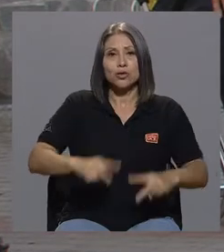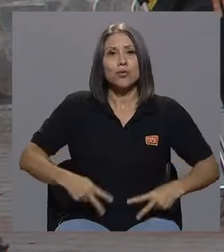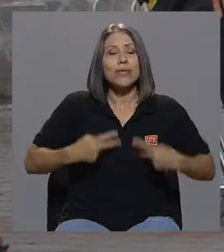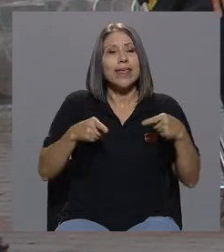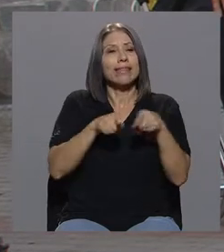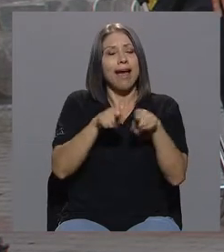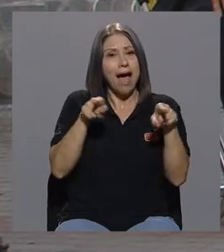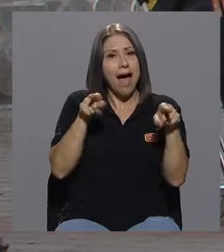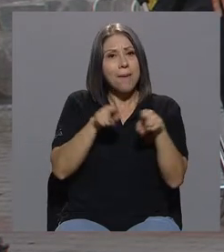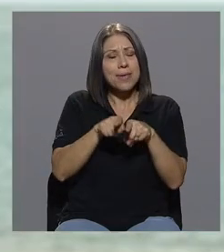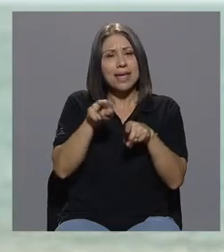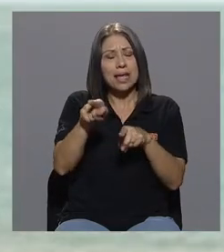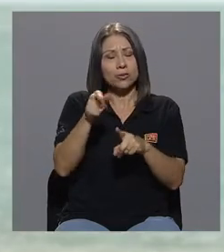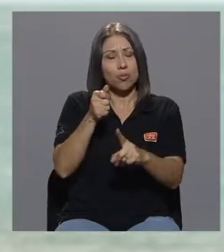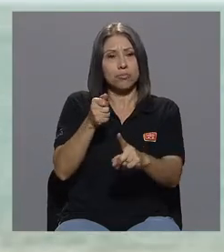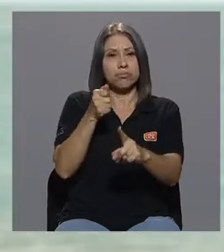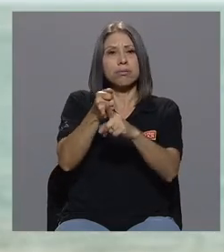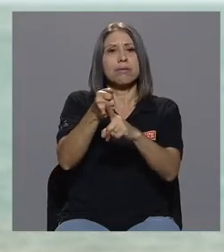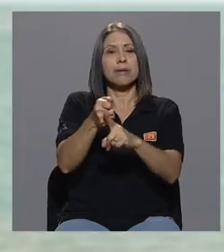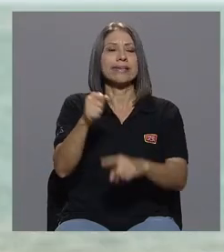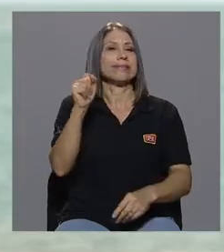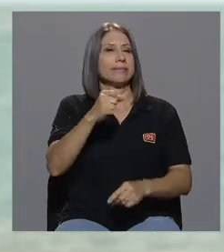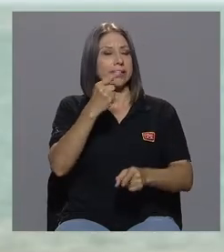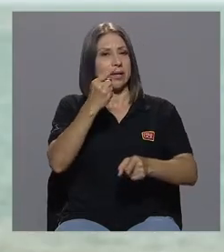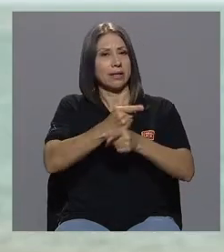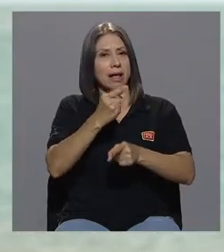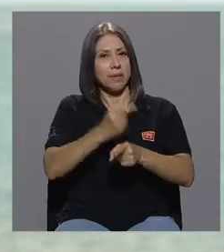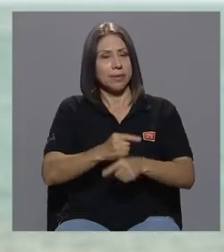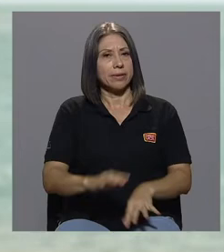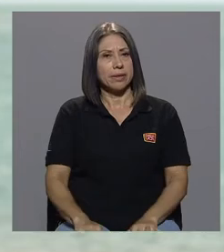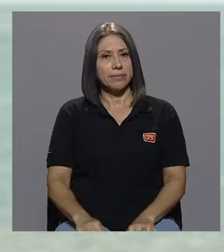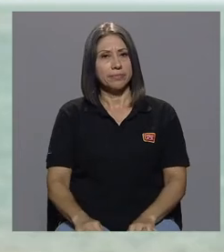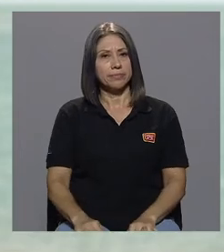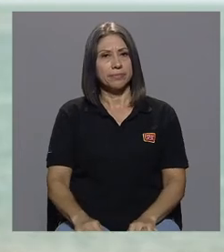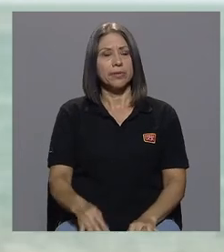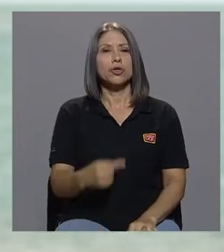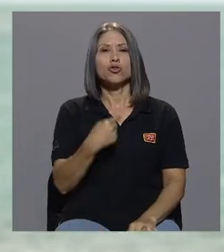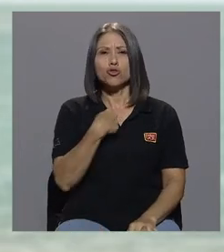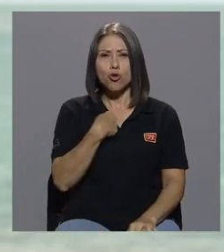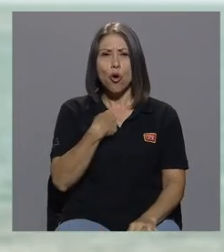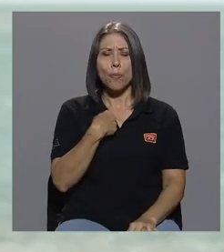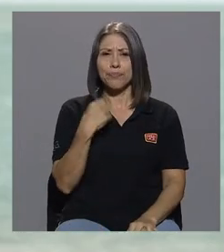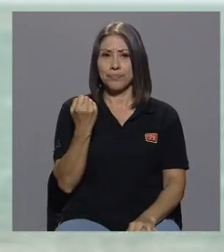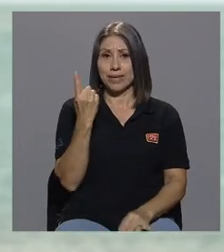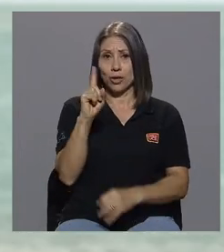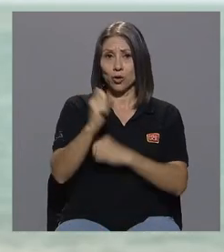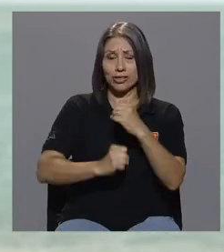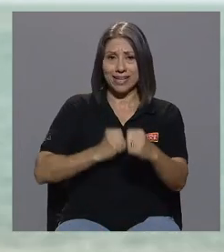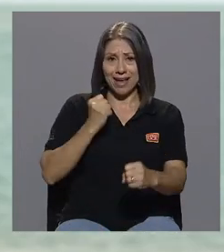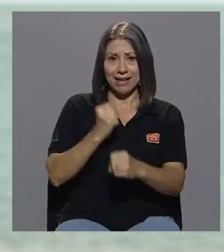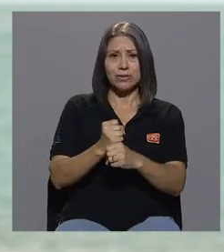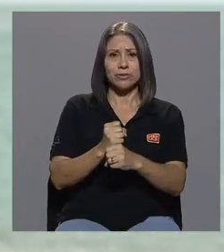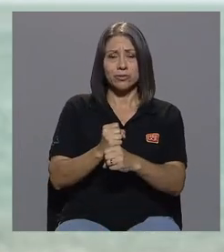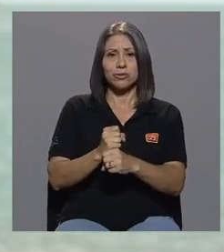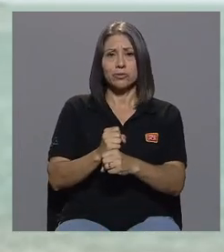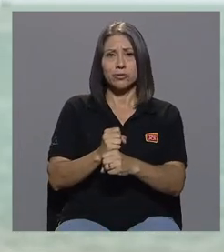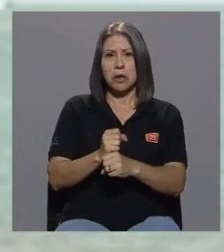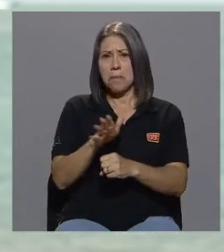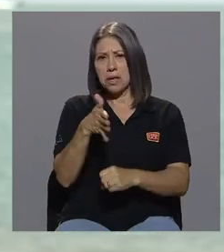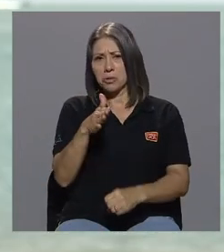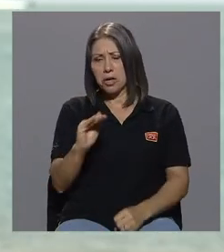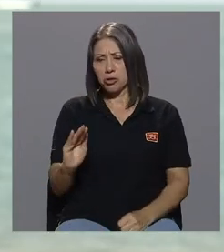alguna manera. Exactamente. Yo, a la edad de 11 años, más o menos